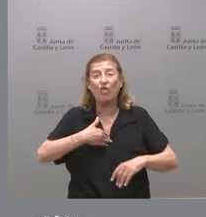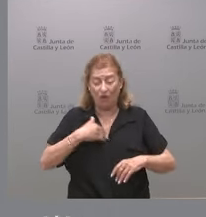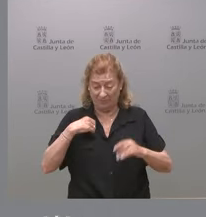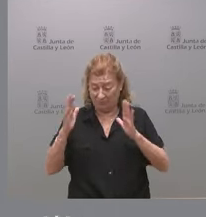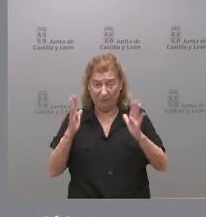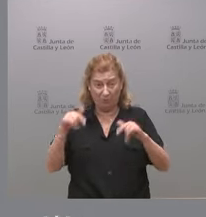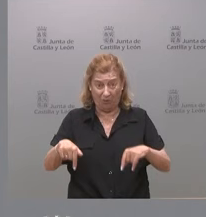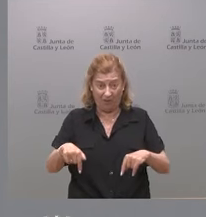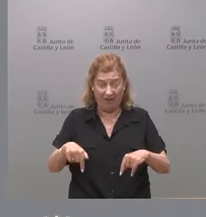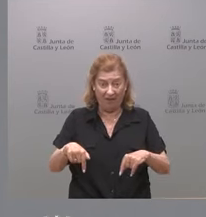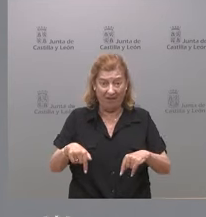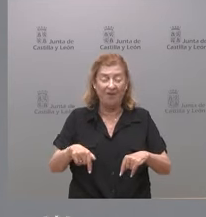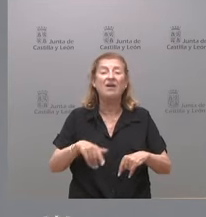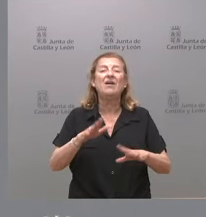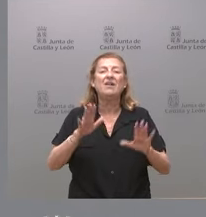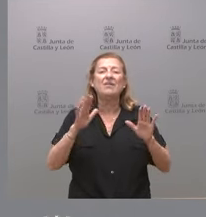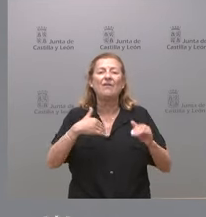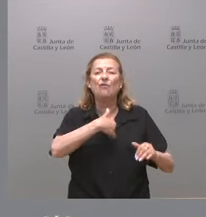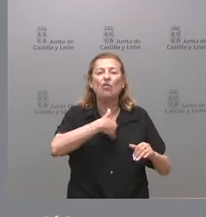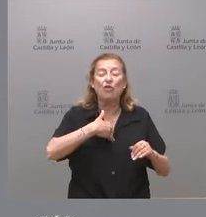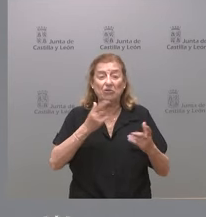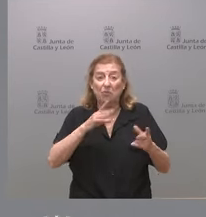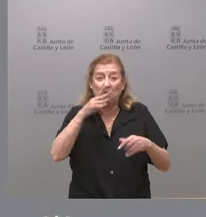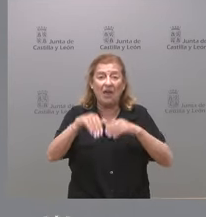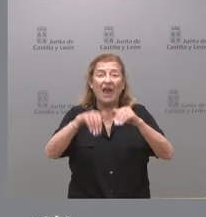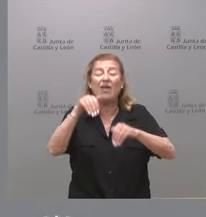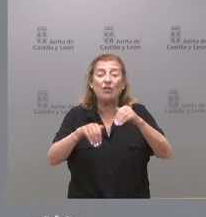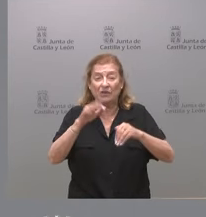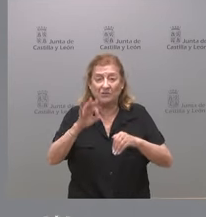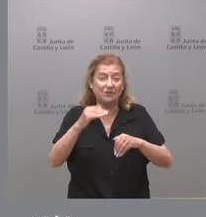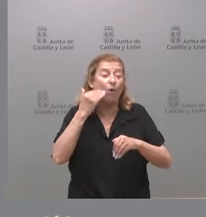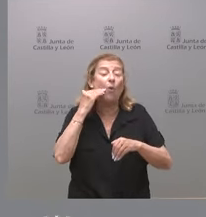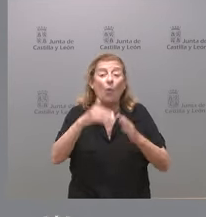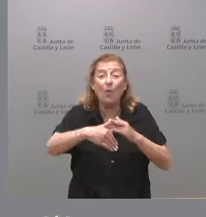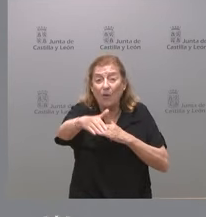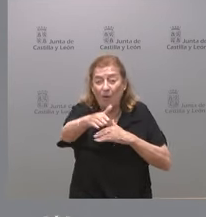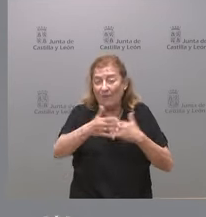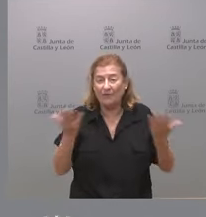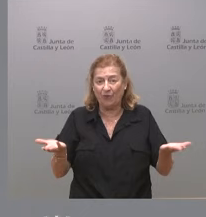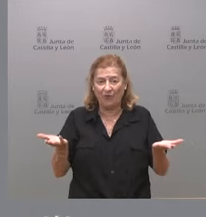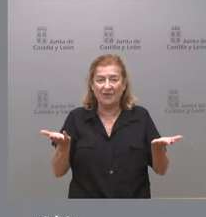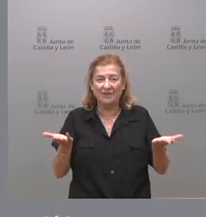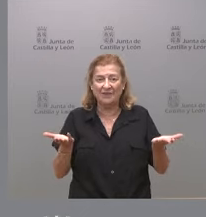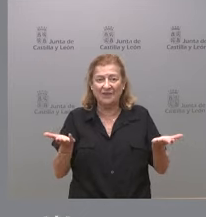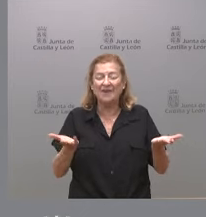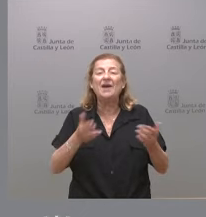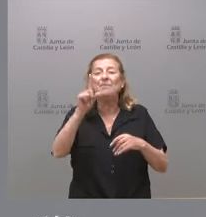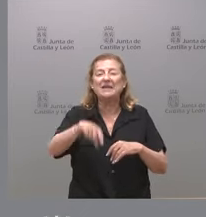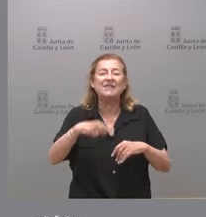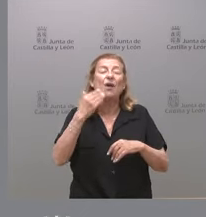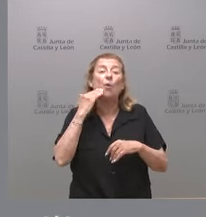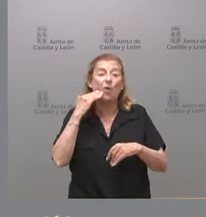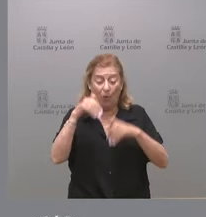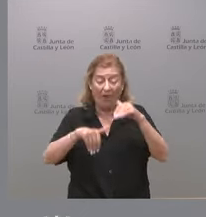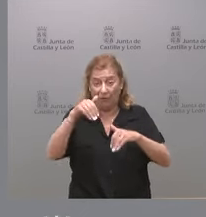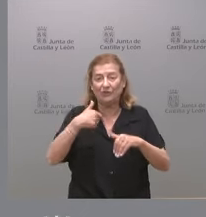periodo bueno no solamente estuvo en funciones es que las elecciones fueron el 23 de julio con lo cual es que el 23 de julio fueron las elecciones y